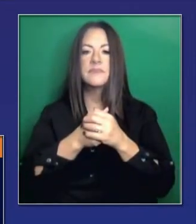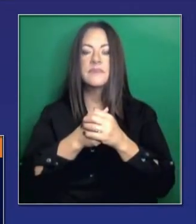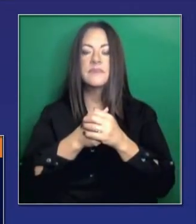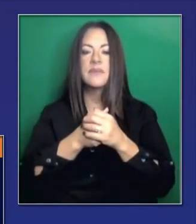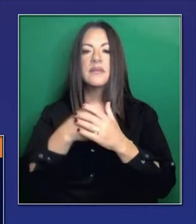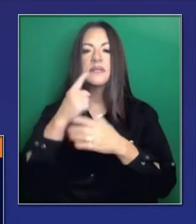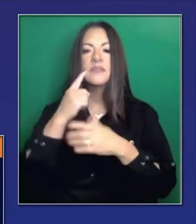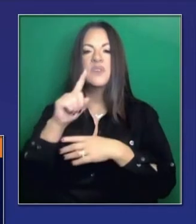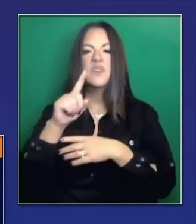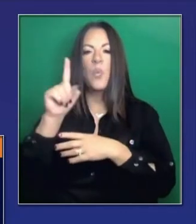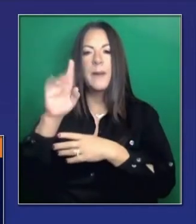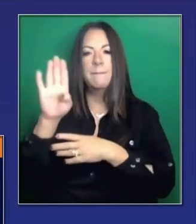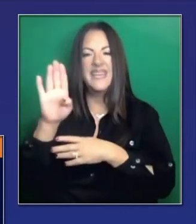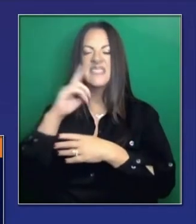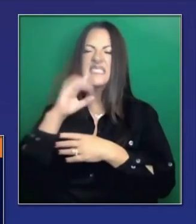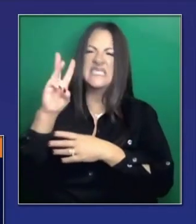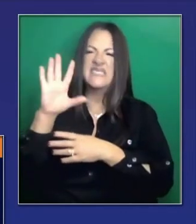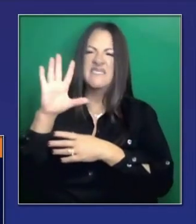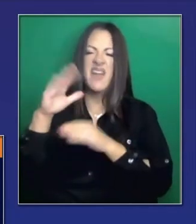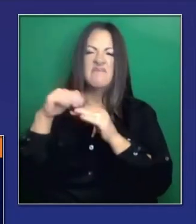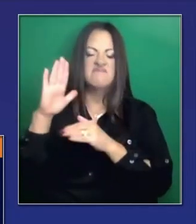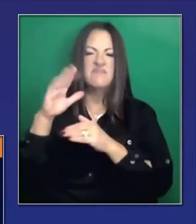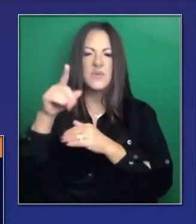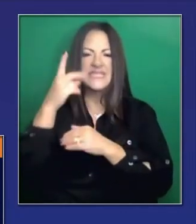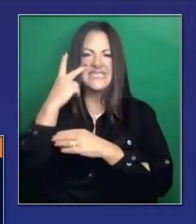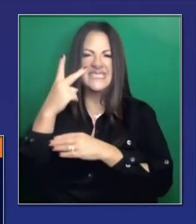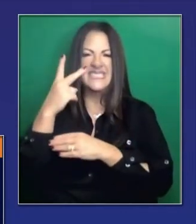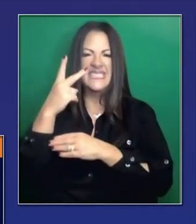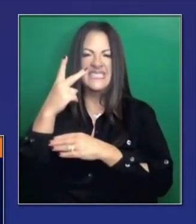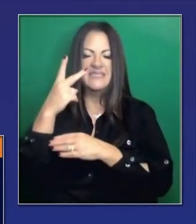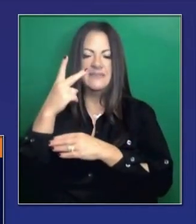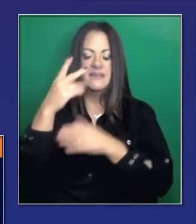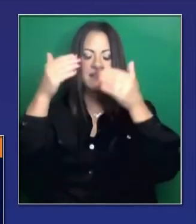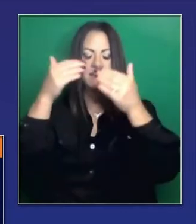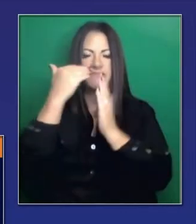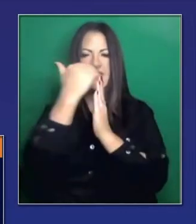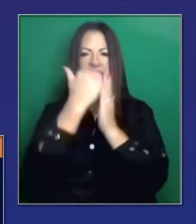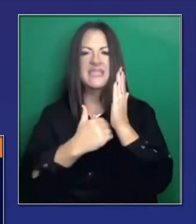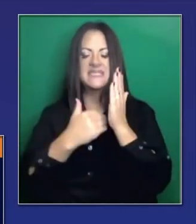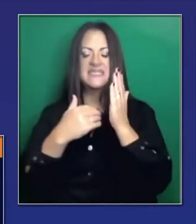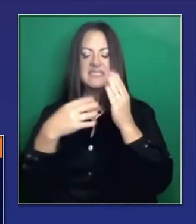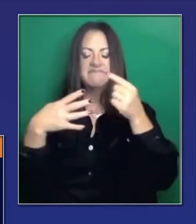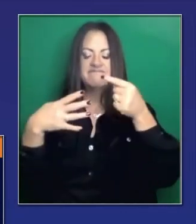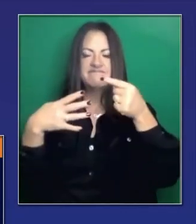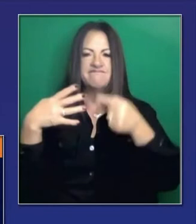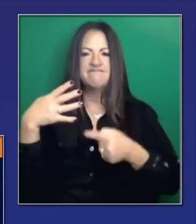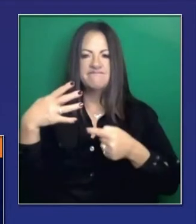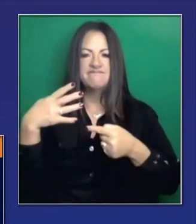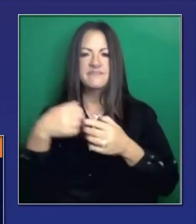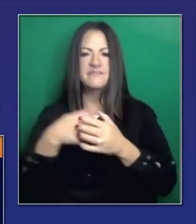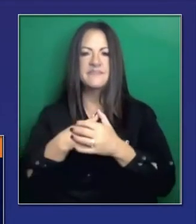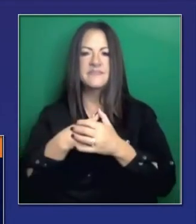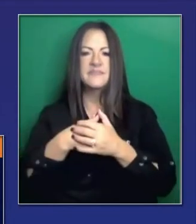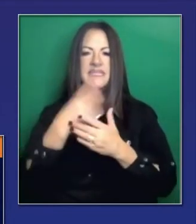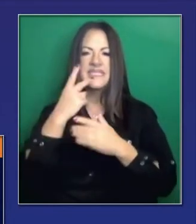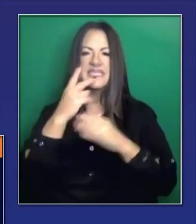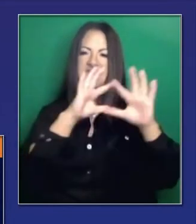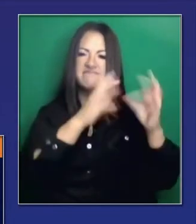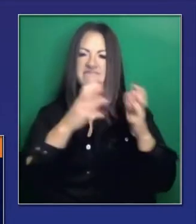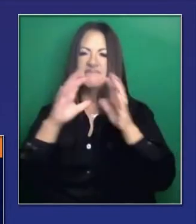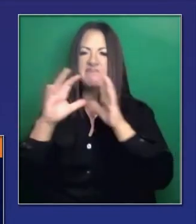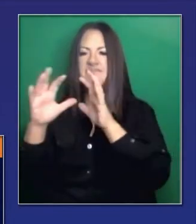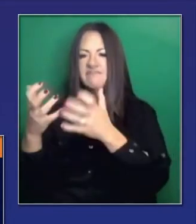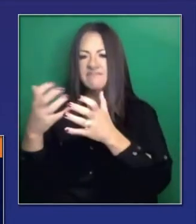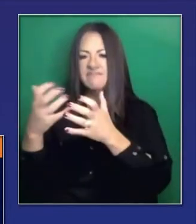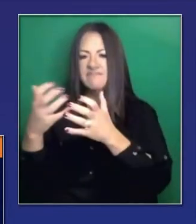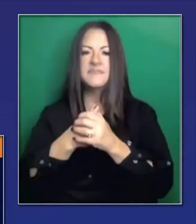Fase 1B, personas de 65 años de edad mayores, individuos que trabajan en la industria de transporte, logística,